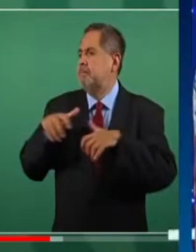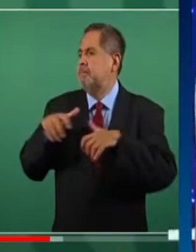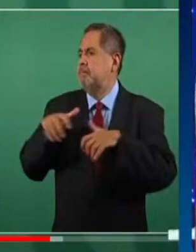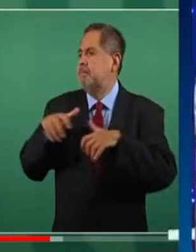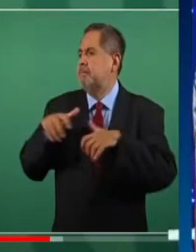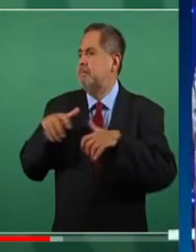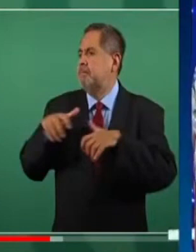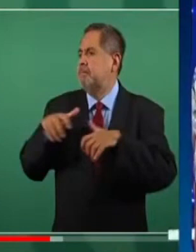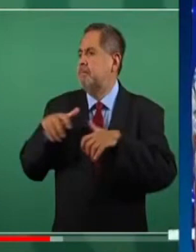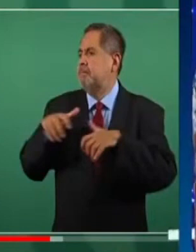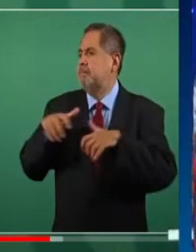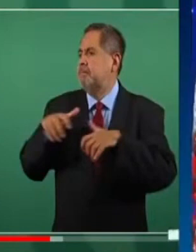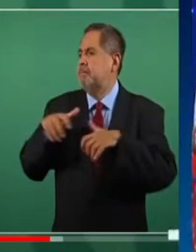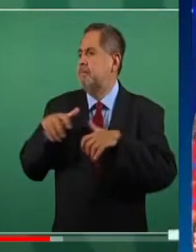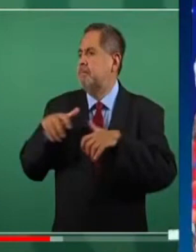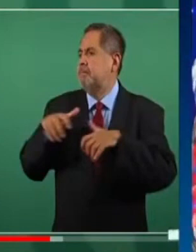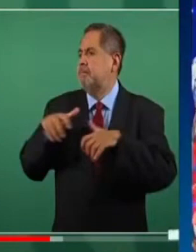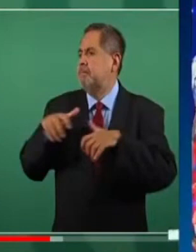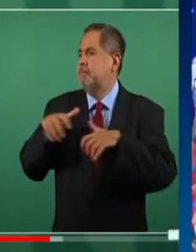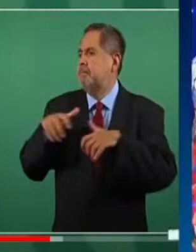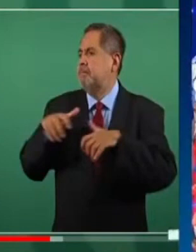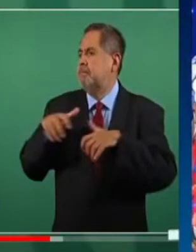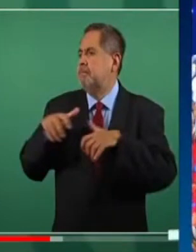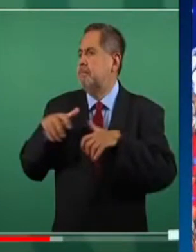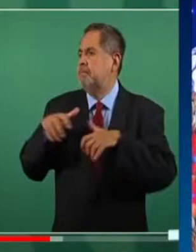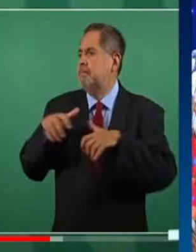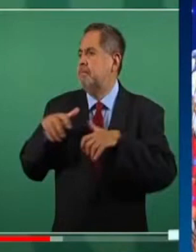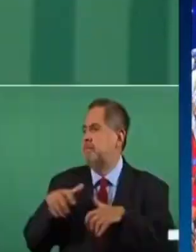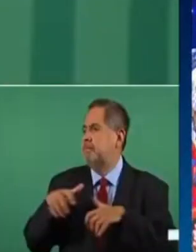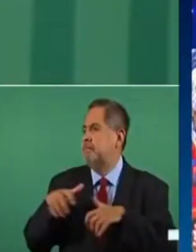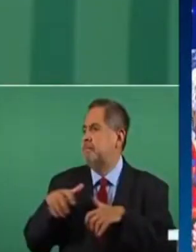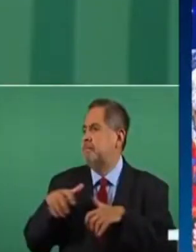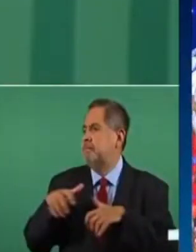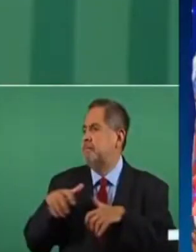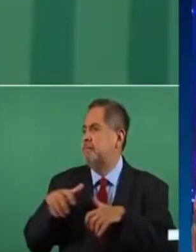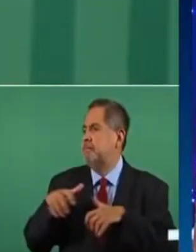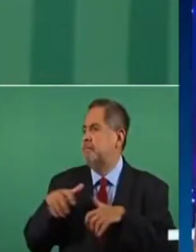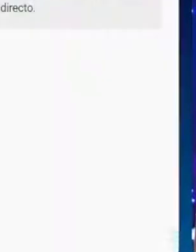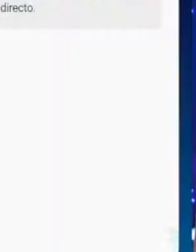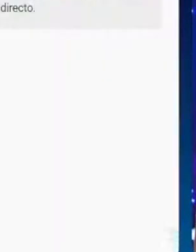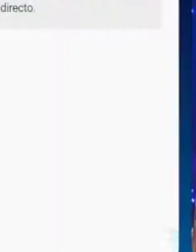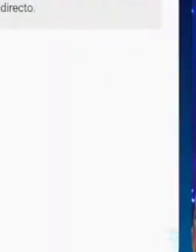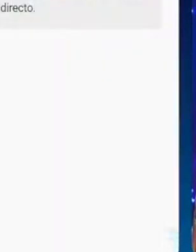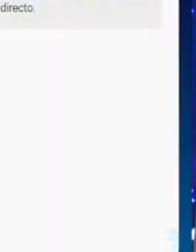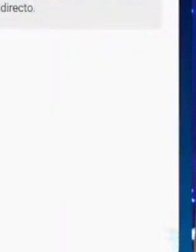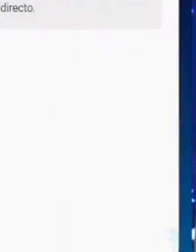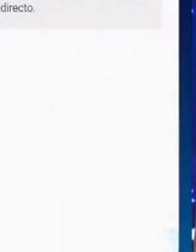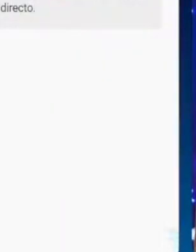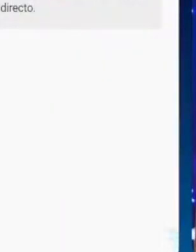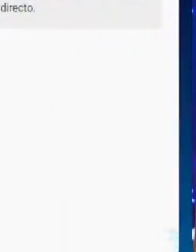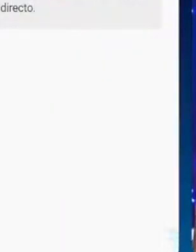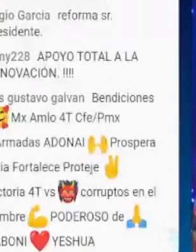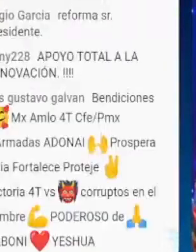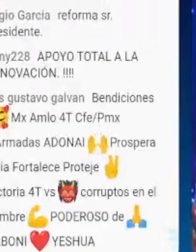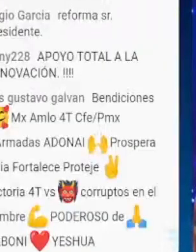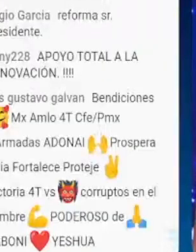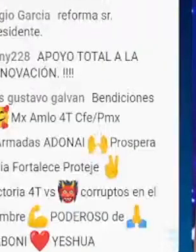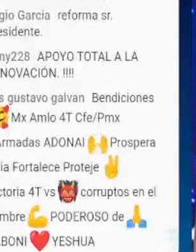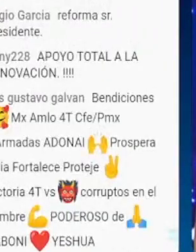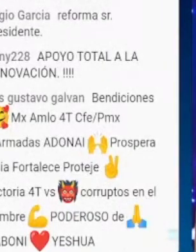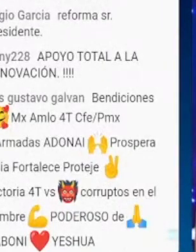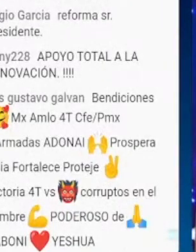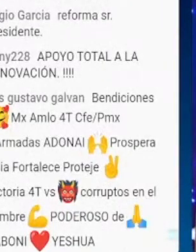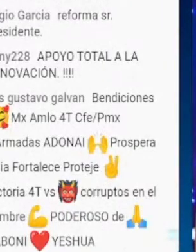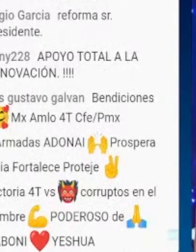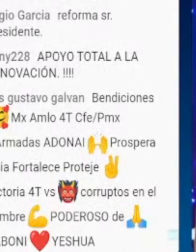nada más qué peligroso es esto que hoy se está mencionando qué peligroso lo que hoy se está viviendo cuántas traiciones hoy está viviendo